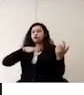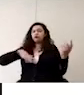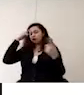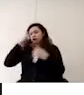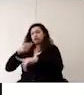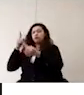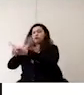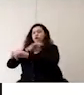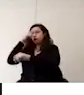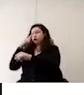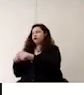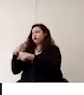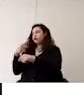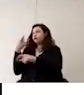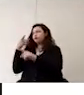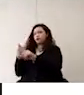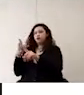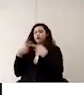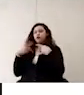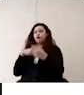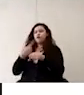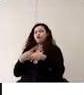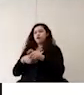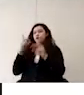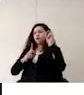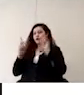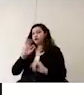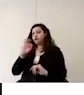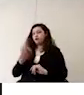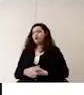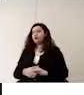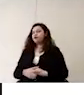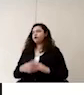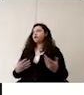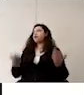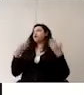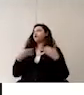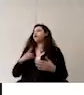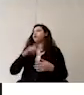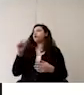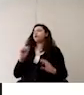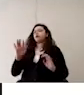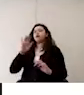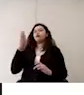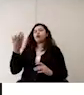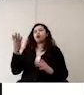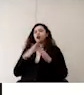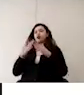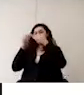específicamente para ese fin y posteriormente se le va a solicitar que se resguarde en casa